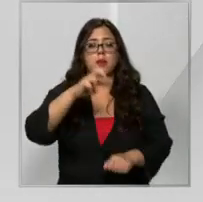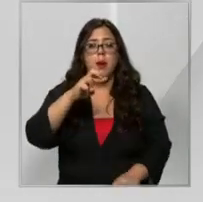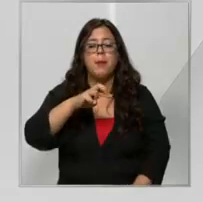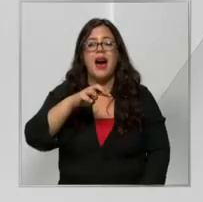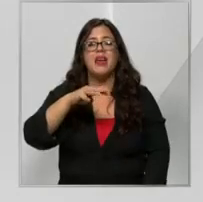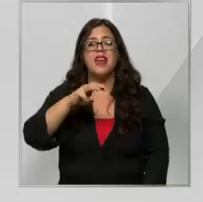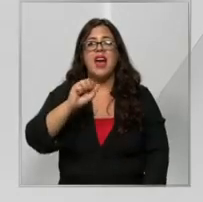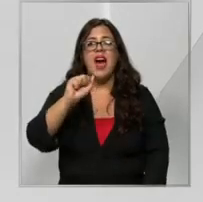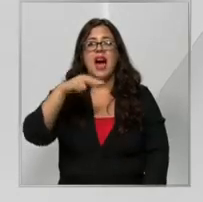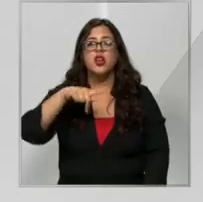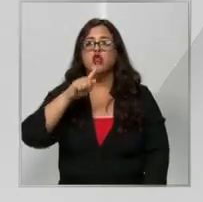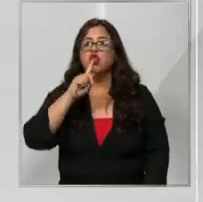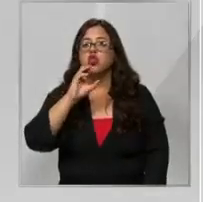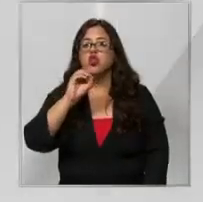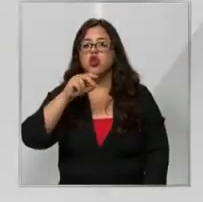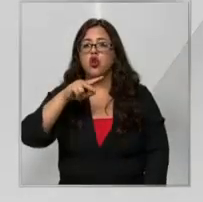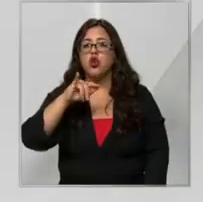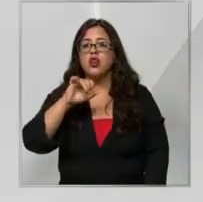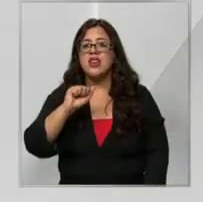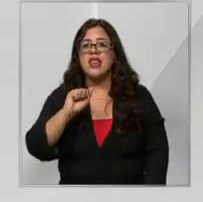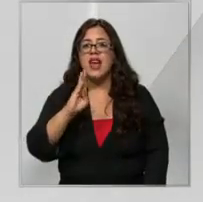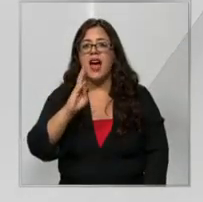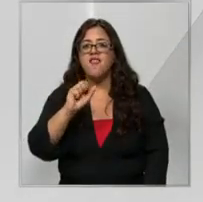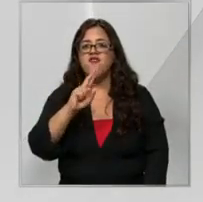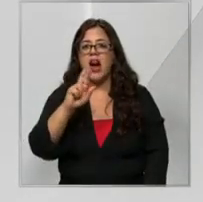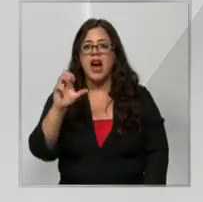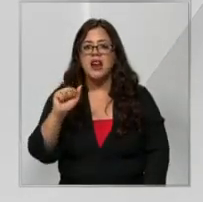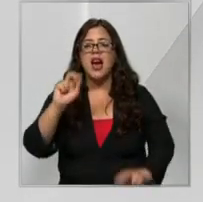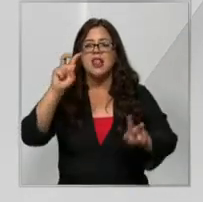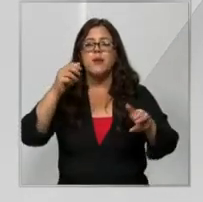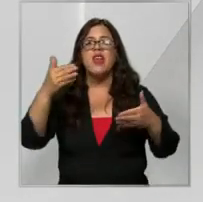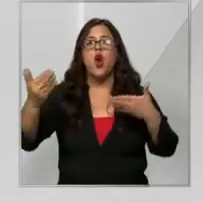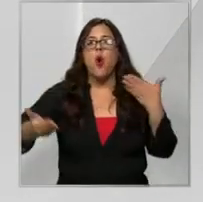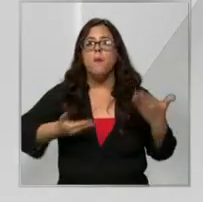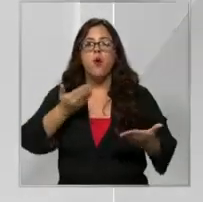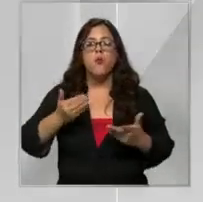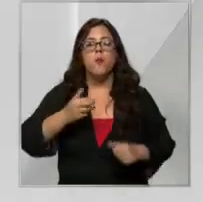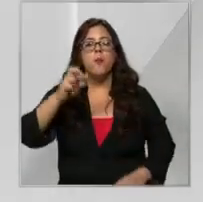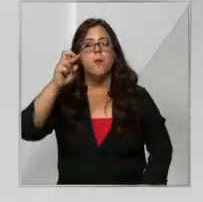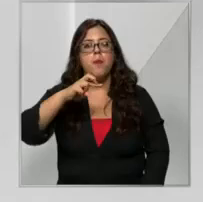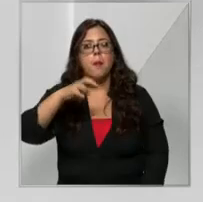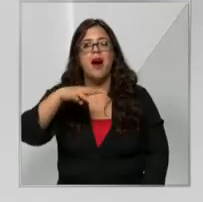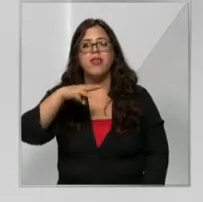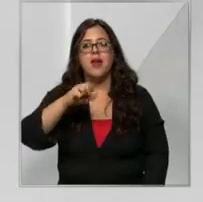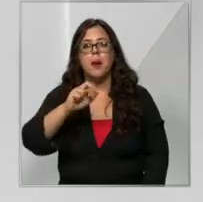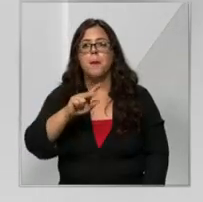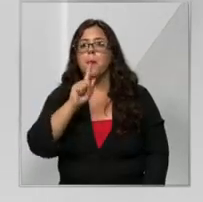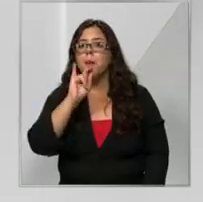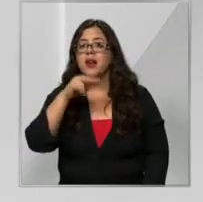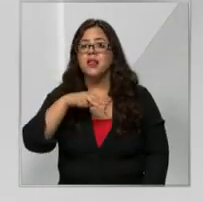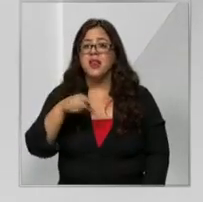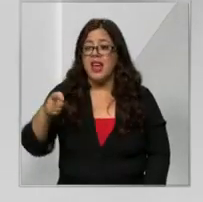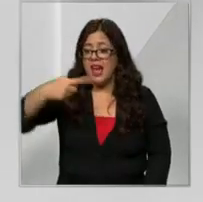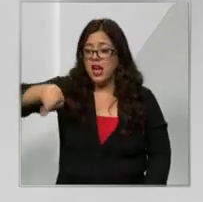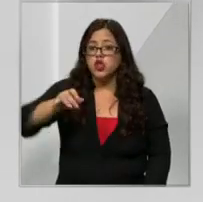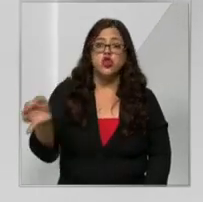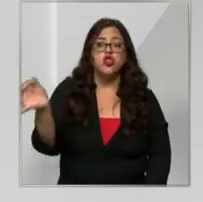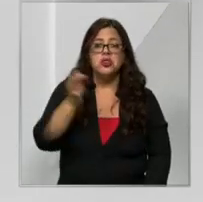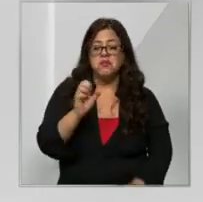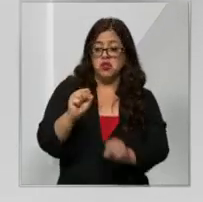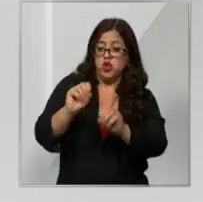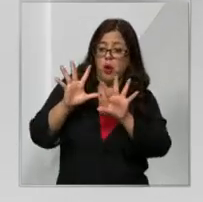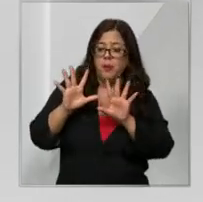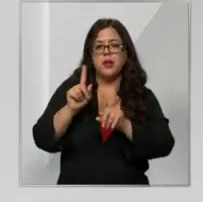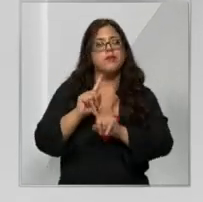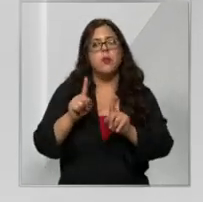Antonia Barra. Esto con respecto al comportamiento del padre de Martín Pradenas, dicen ellos, no los sorprende